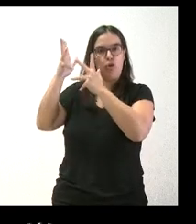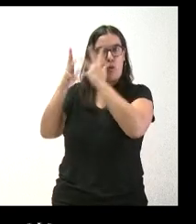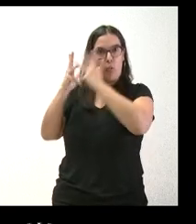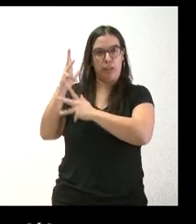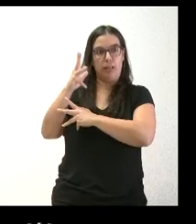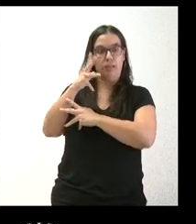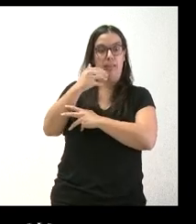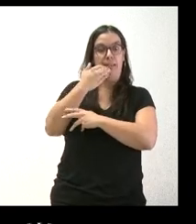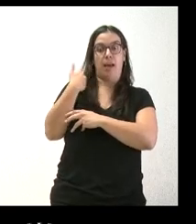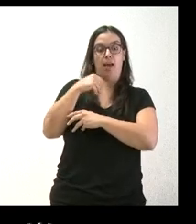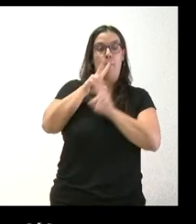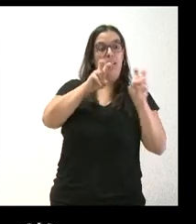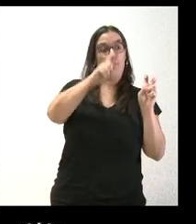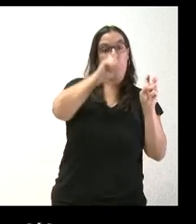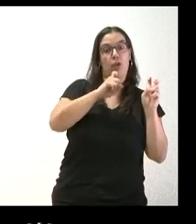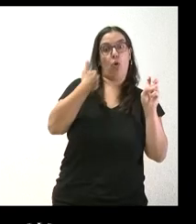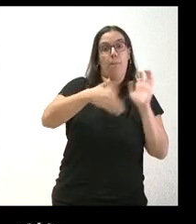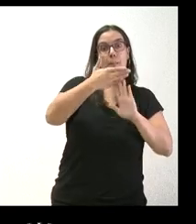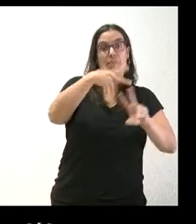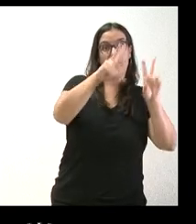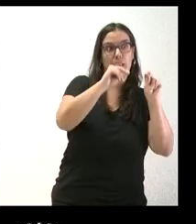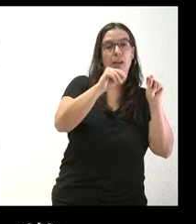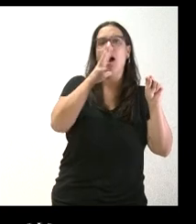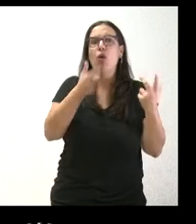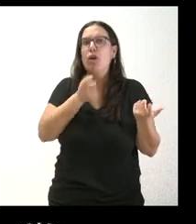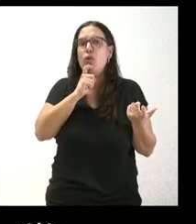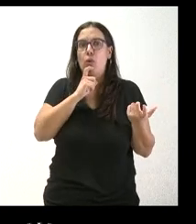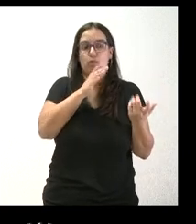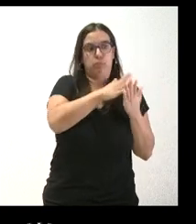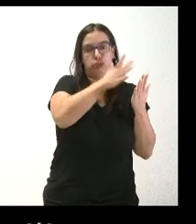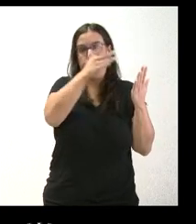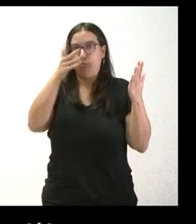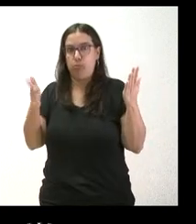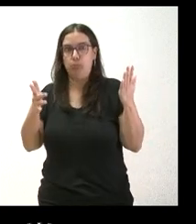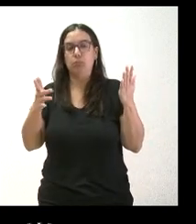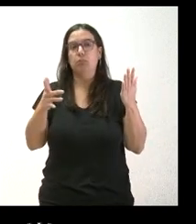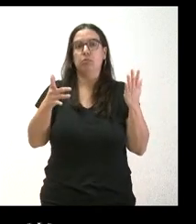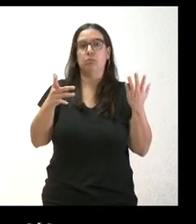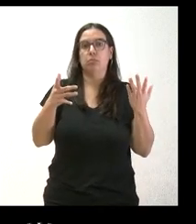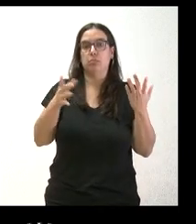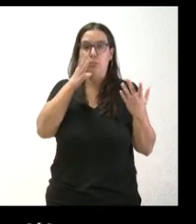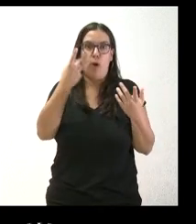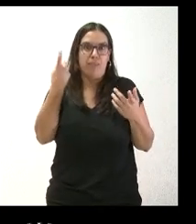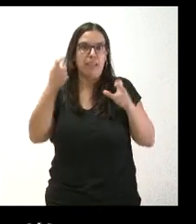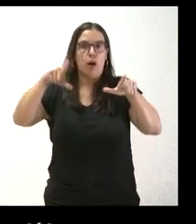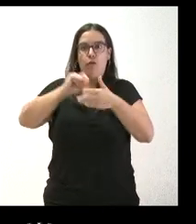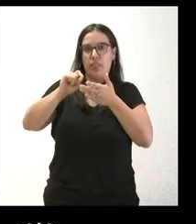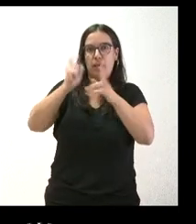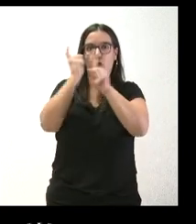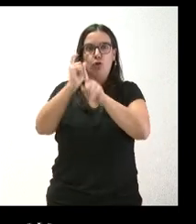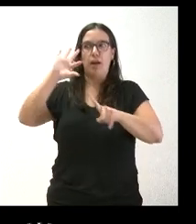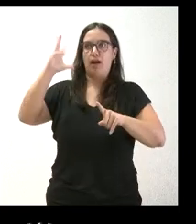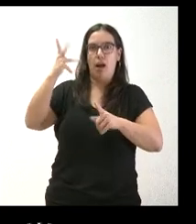ese proyecto de ley y todo lo que ello implica, una oficina contra el cambio climático, etcétera. Y si es así.